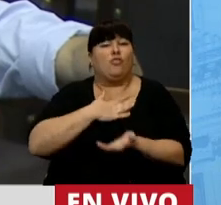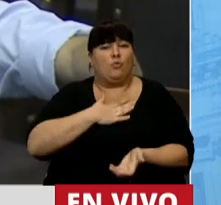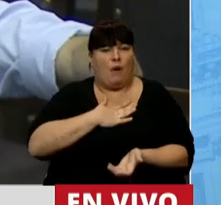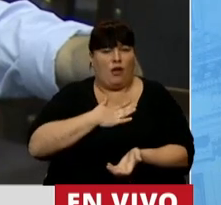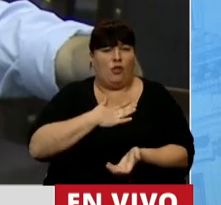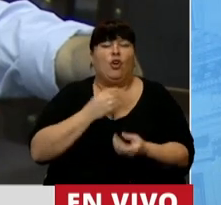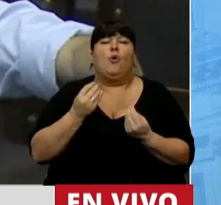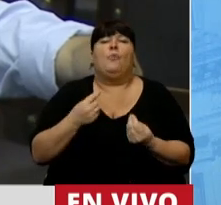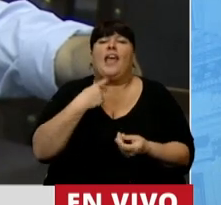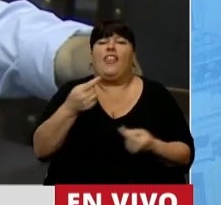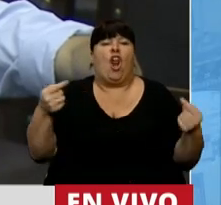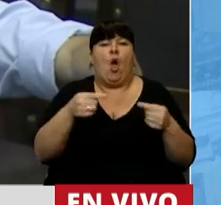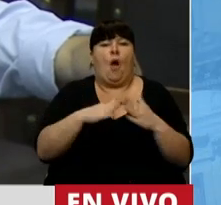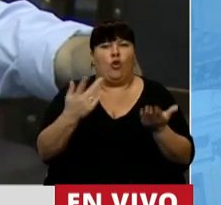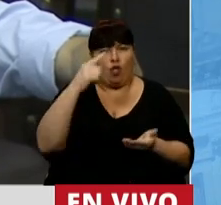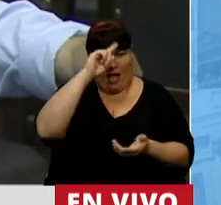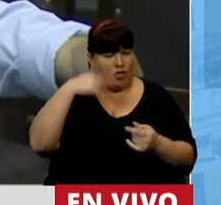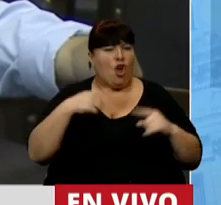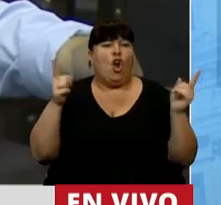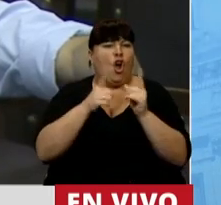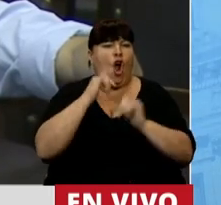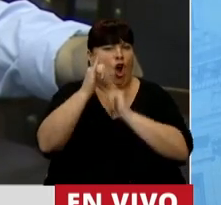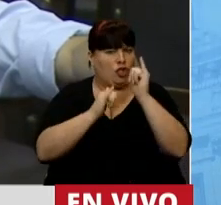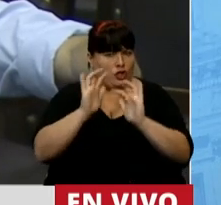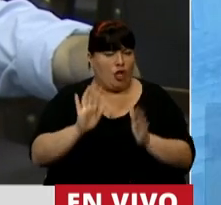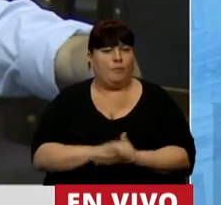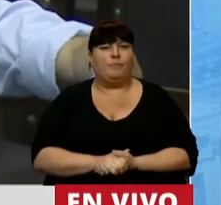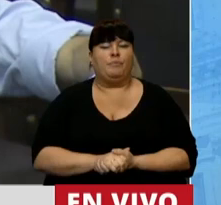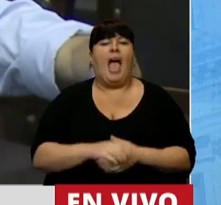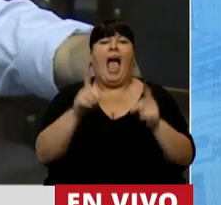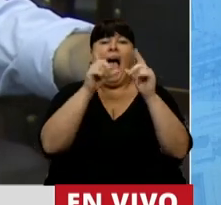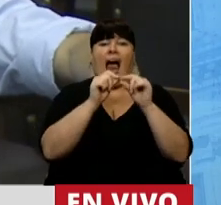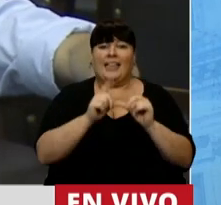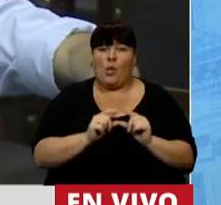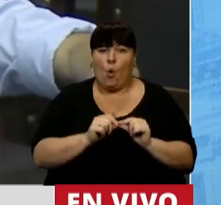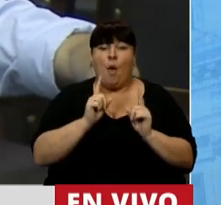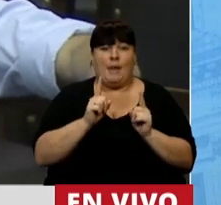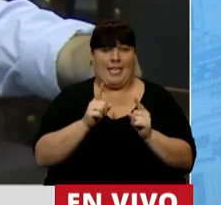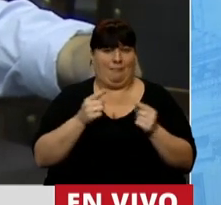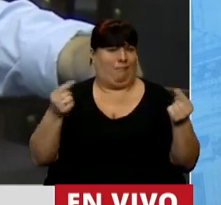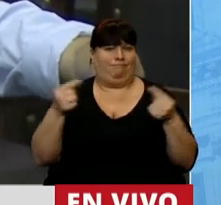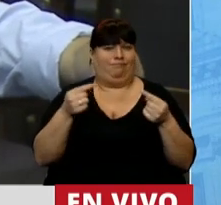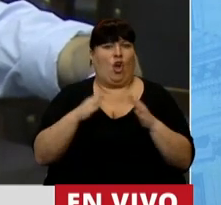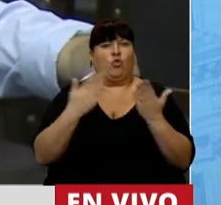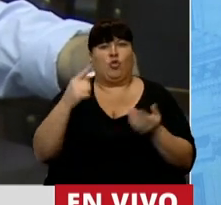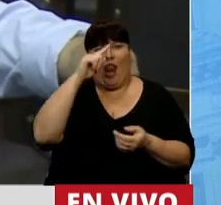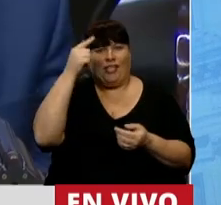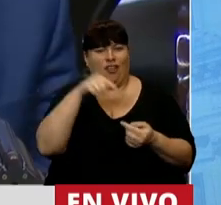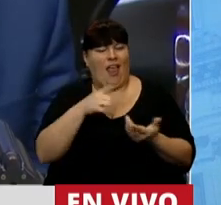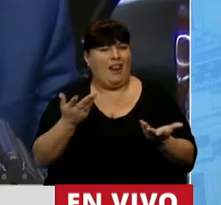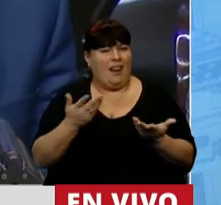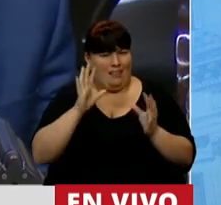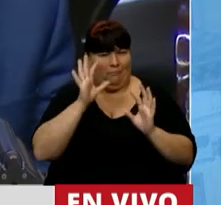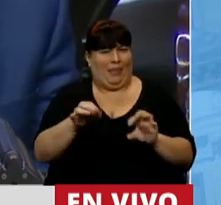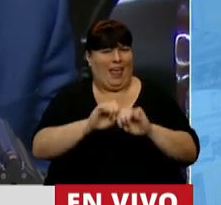¿Y por qué digo que es inconstitucional? Voy a brevemente mencionarlos. Los artículos que conspiran con la constitucionalidad de este proyecto